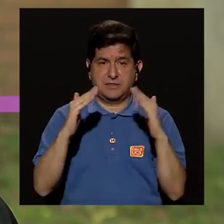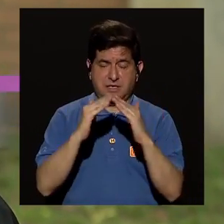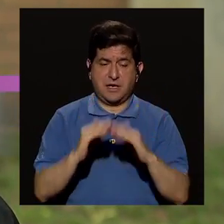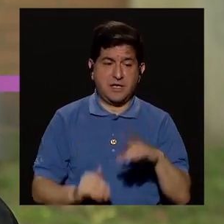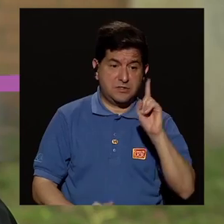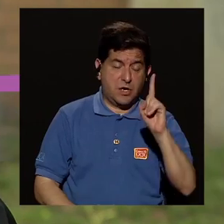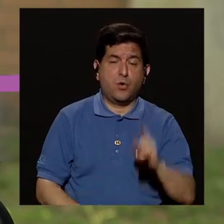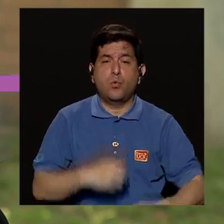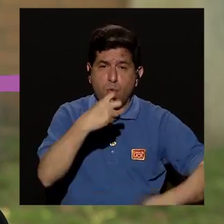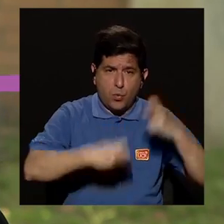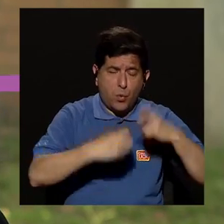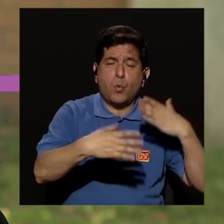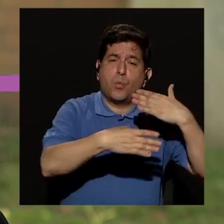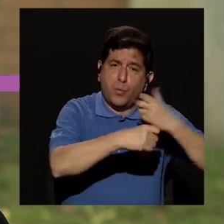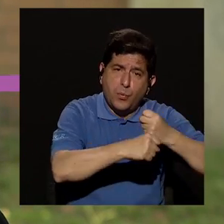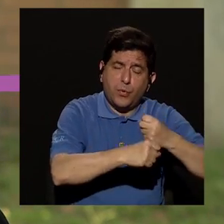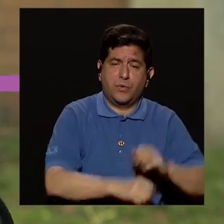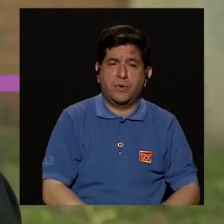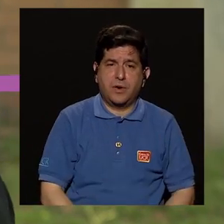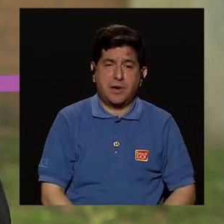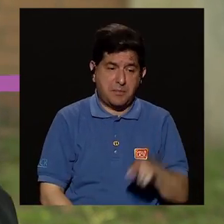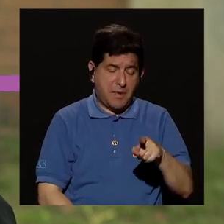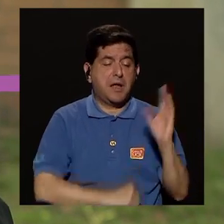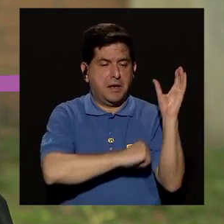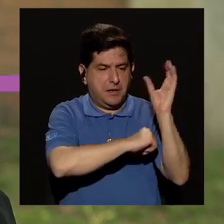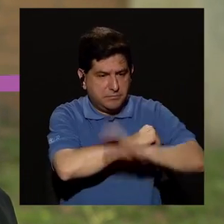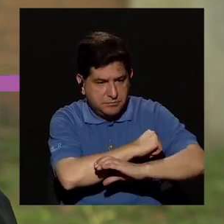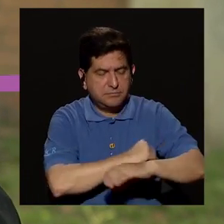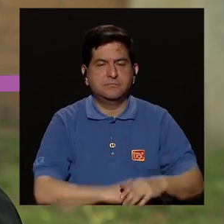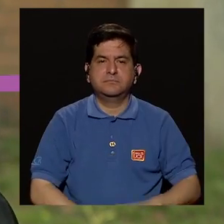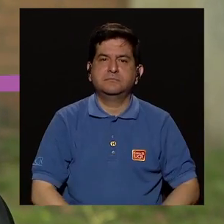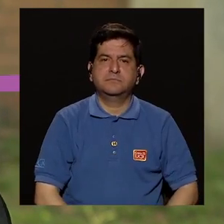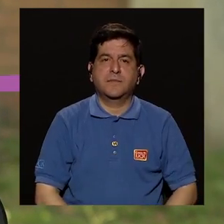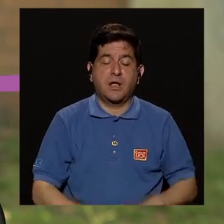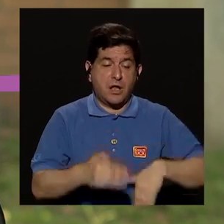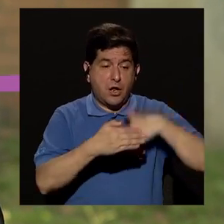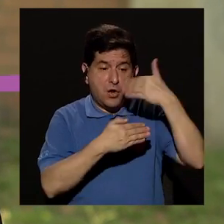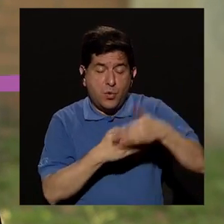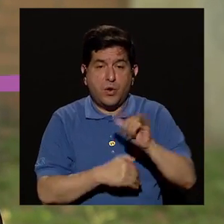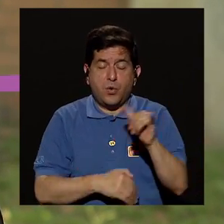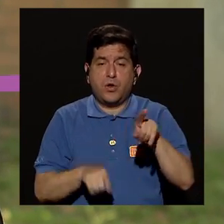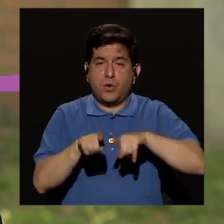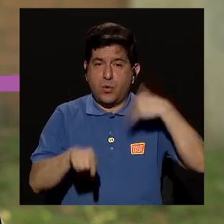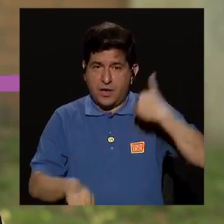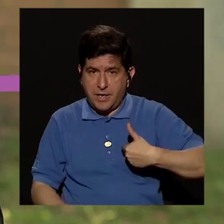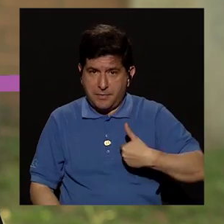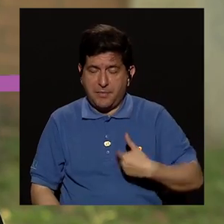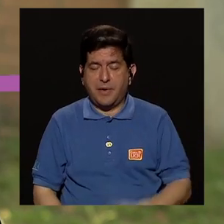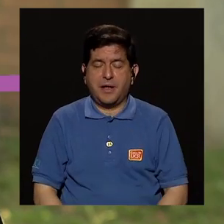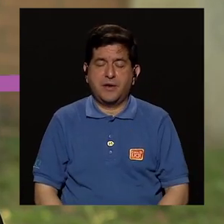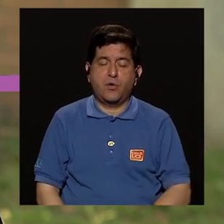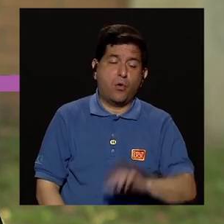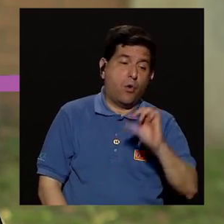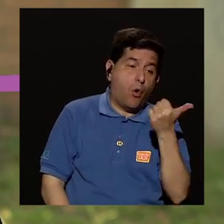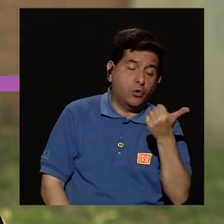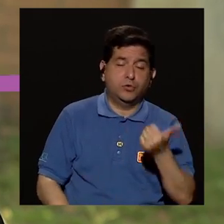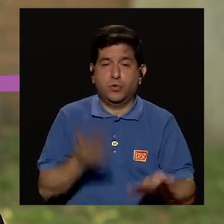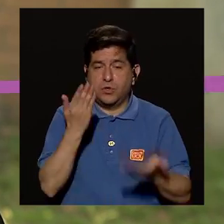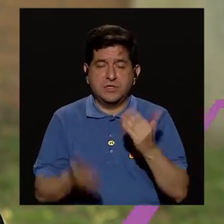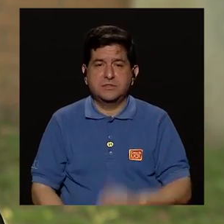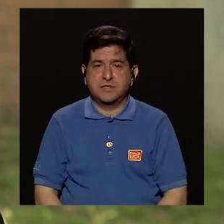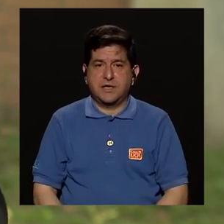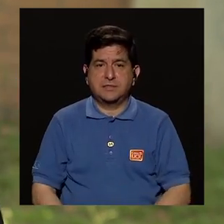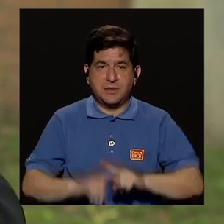y este hermano se jaló X torta y le aplicamos una consecuencia, días después, el mismo hermano se jaló la misma, un hermano se jaló la misma